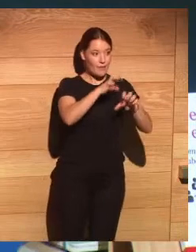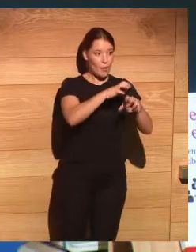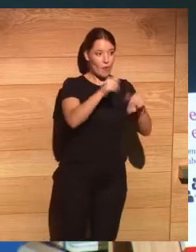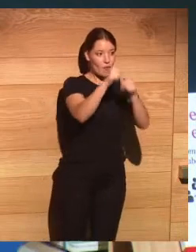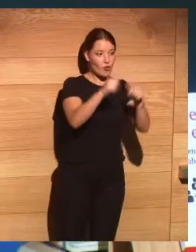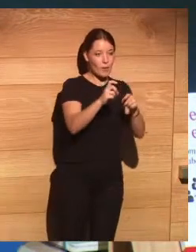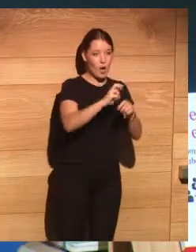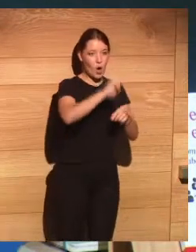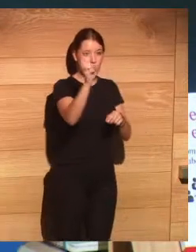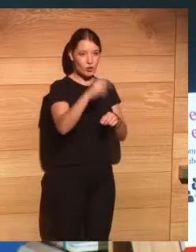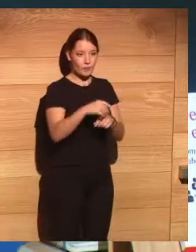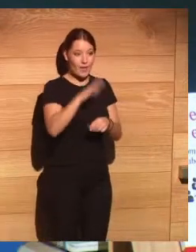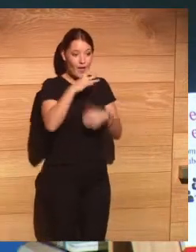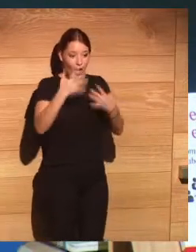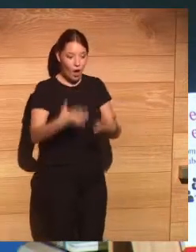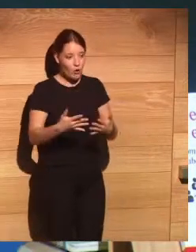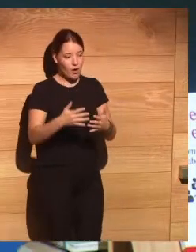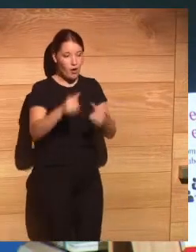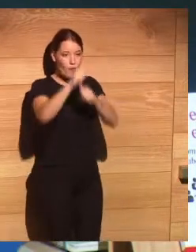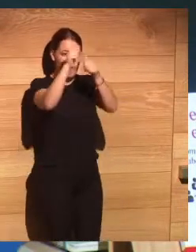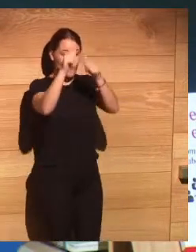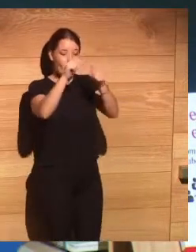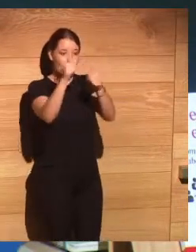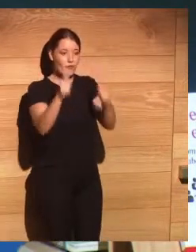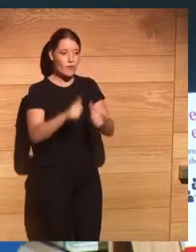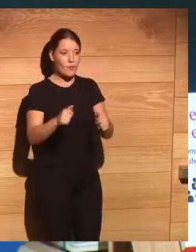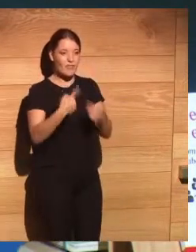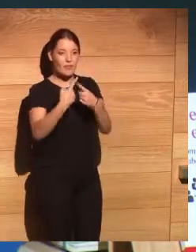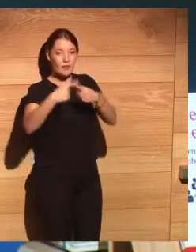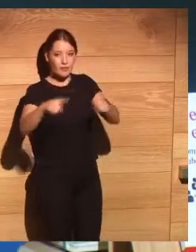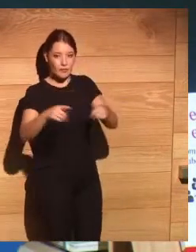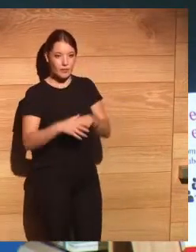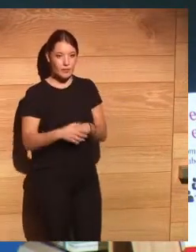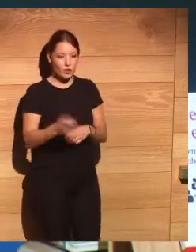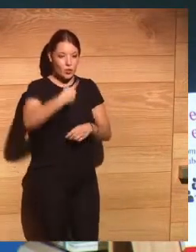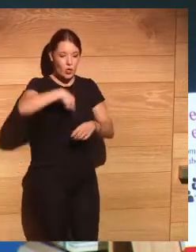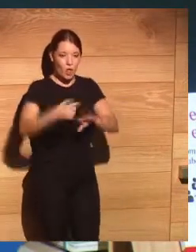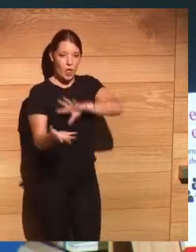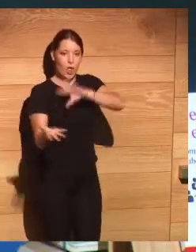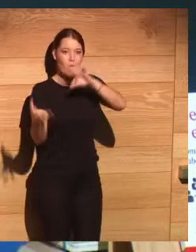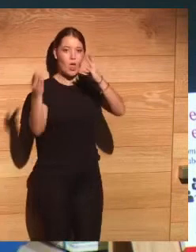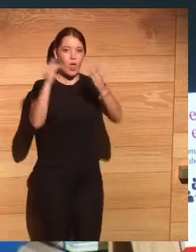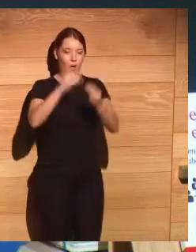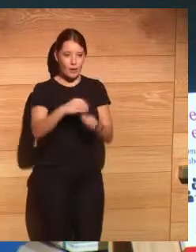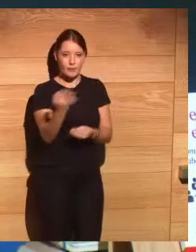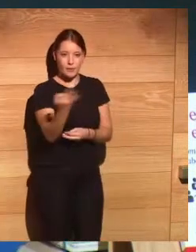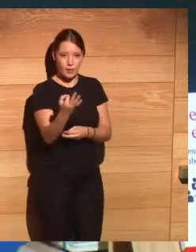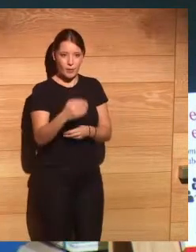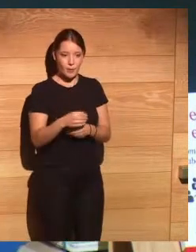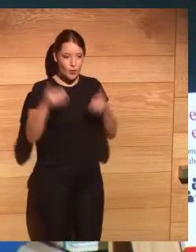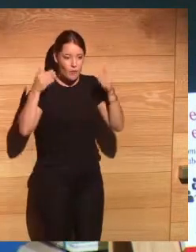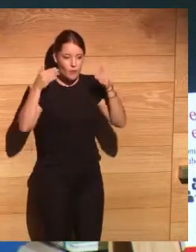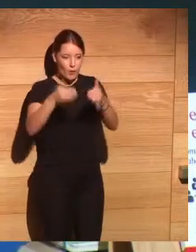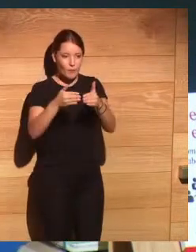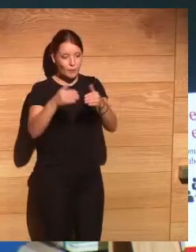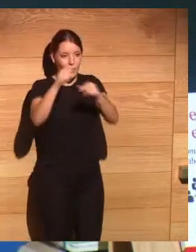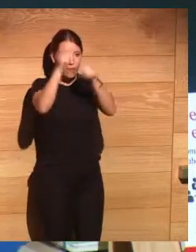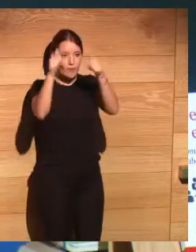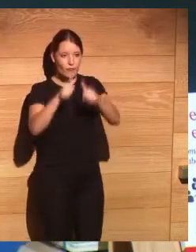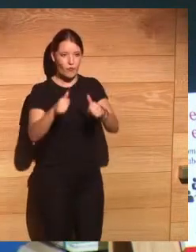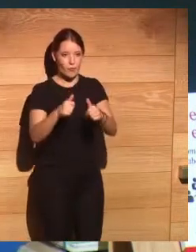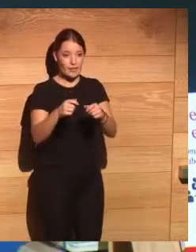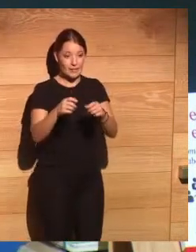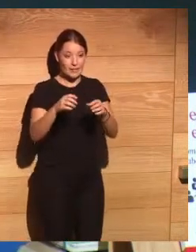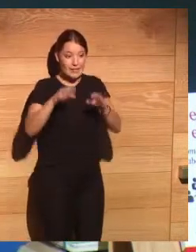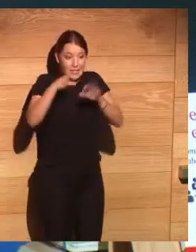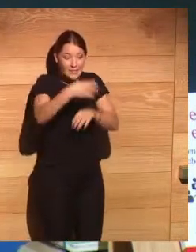de otra forma diferente a mí no me vale las ideas de que ahora es peor que antes empezamos no, no tenemos que adaptar tenemos que adaptar nuestras formas de aprender al entorno tecnológico